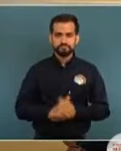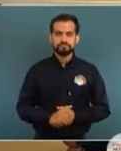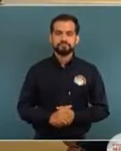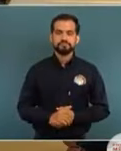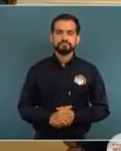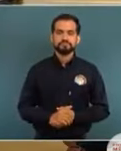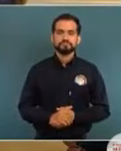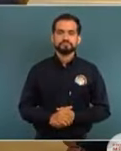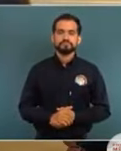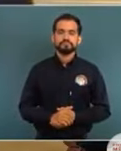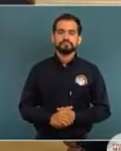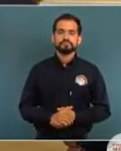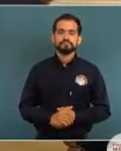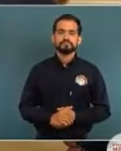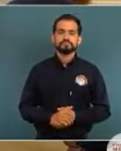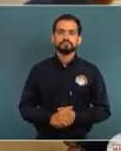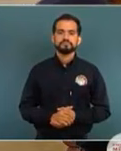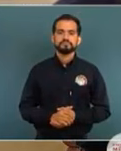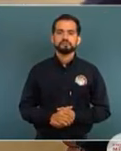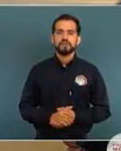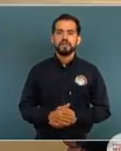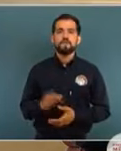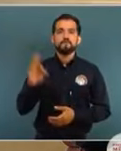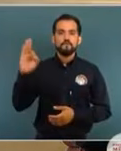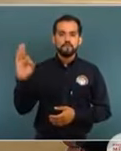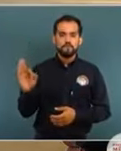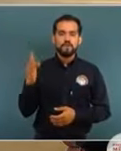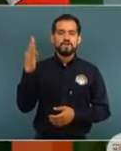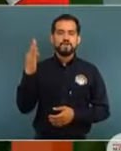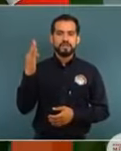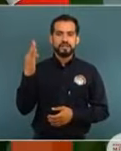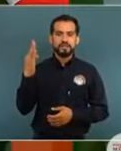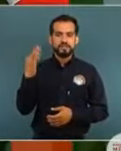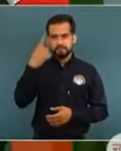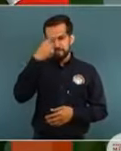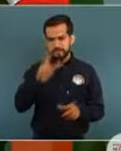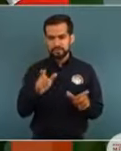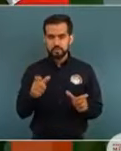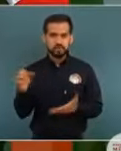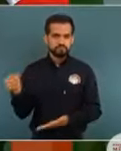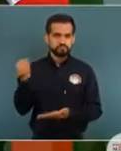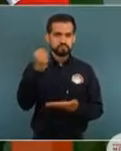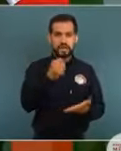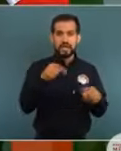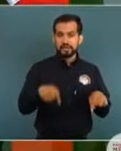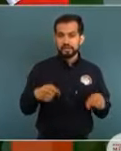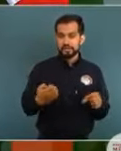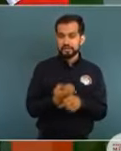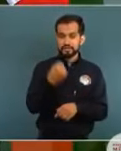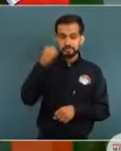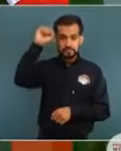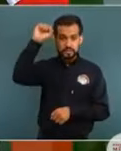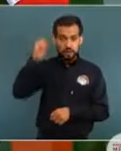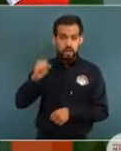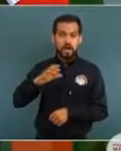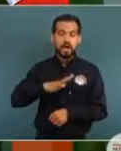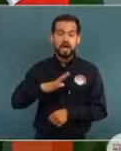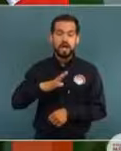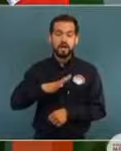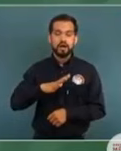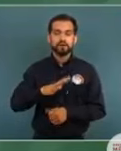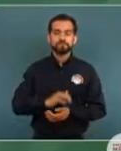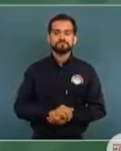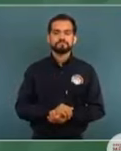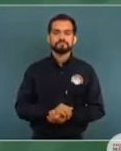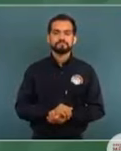favor. En cuanto a los recursos federales que en el ámbito de la seguridad llegan aquí al estado, tenemos,